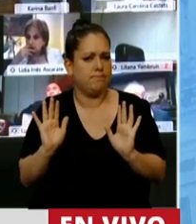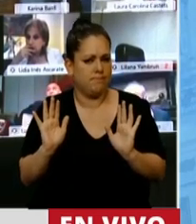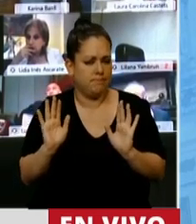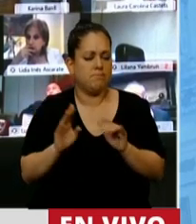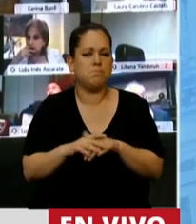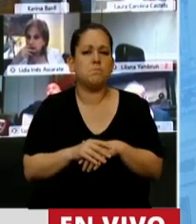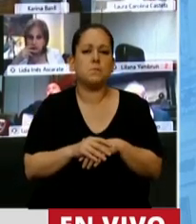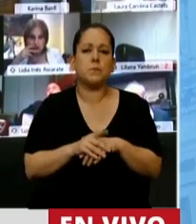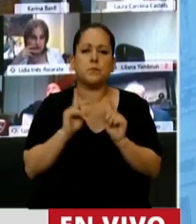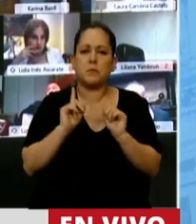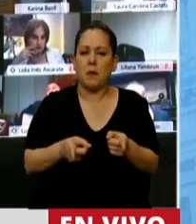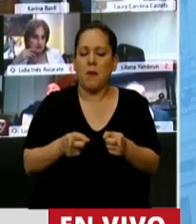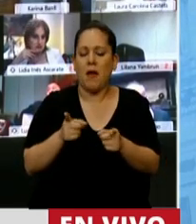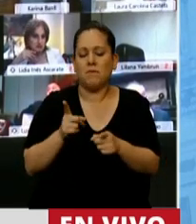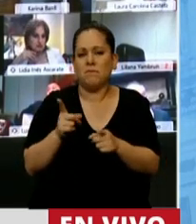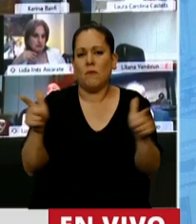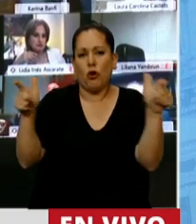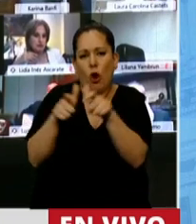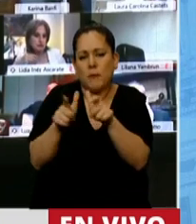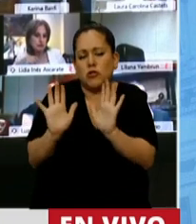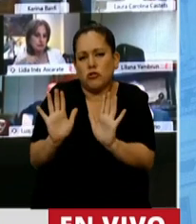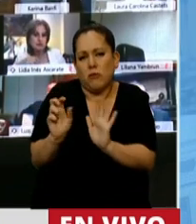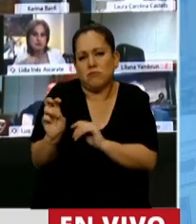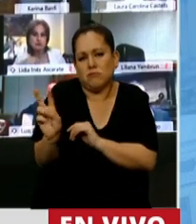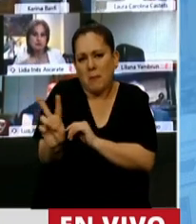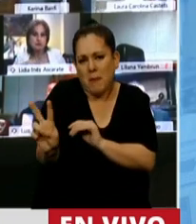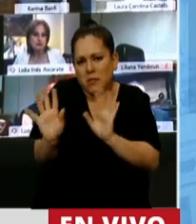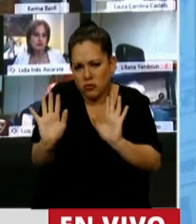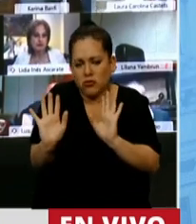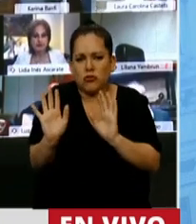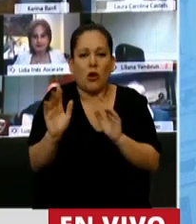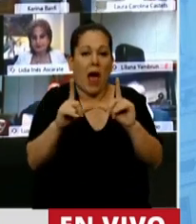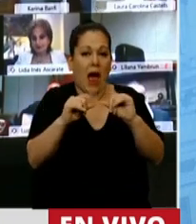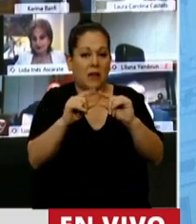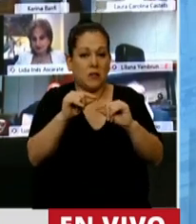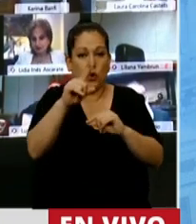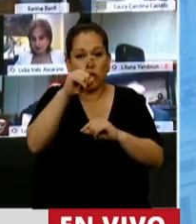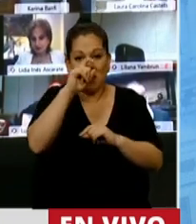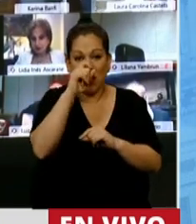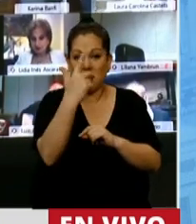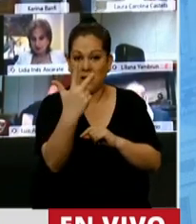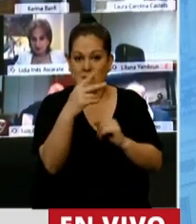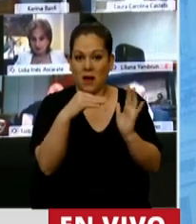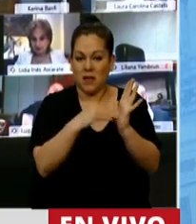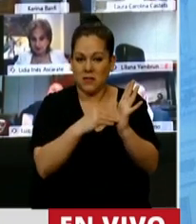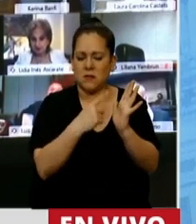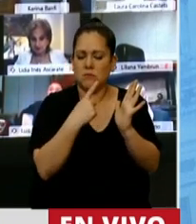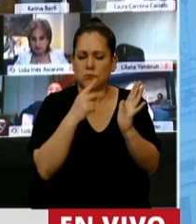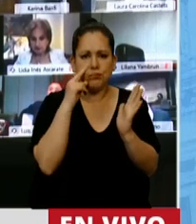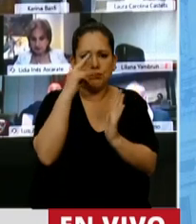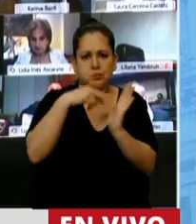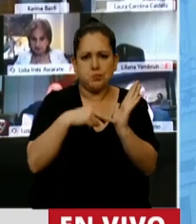a la comisión, al presidente, si puede ver en el artículo 73, una asignación que la vemos bien,